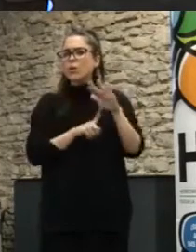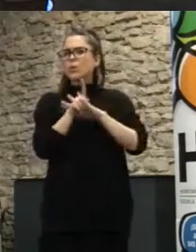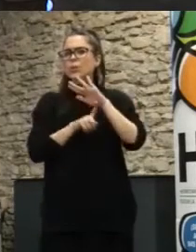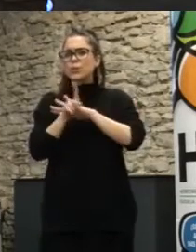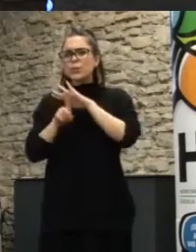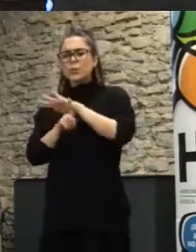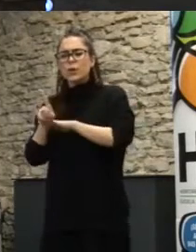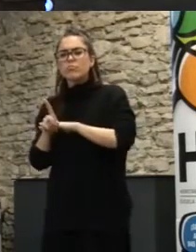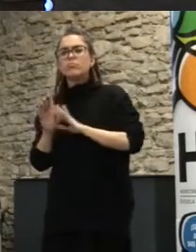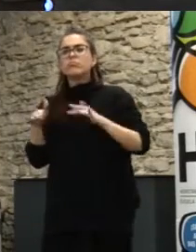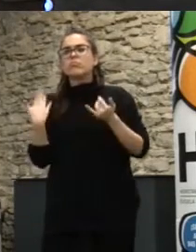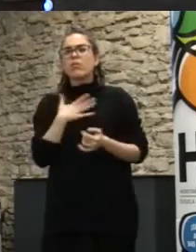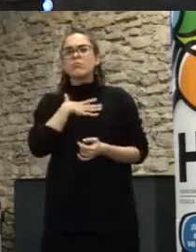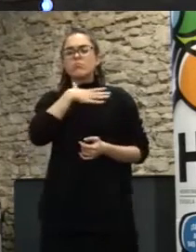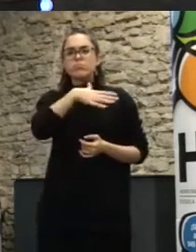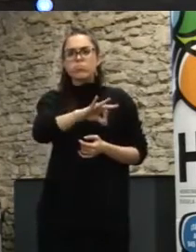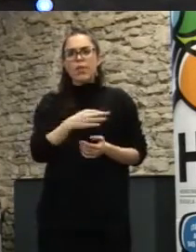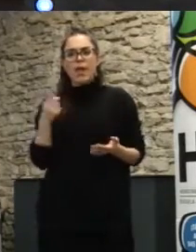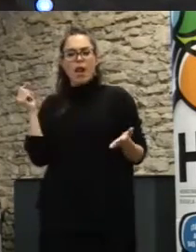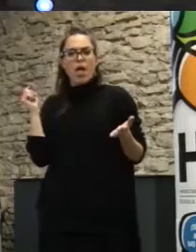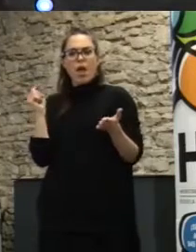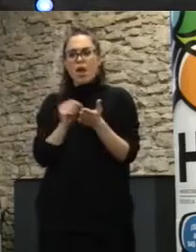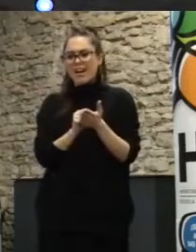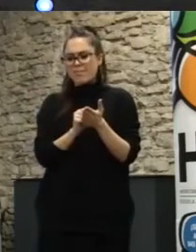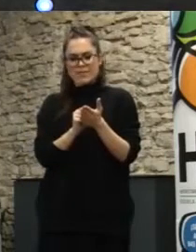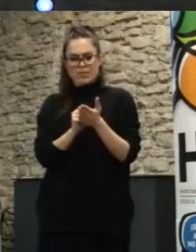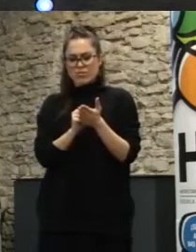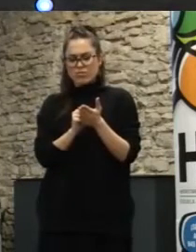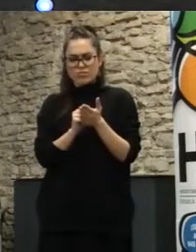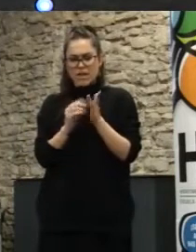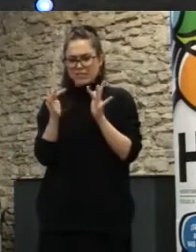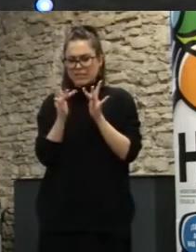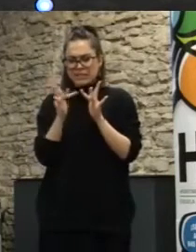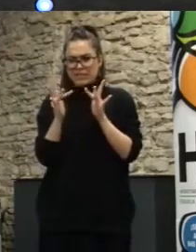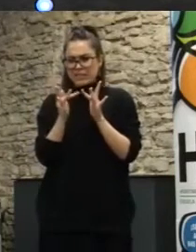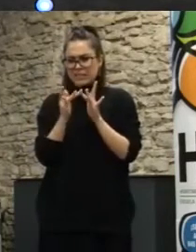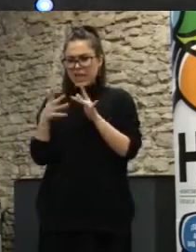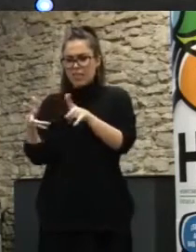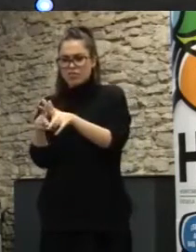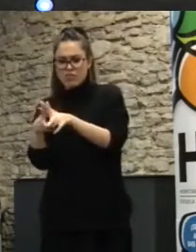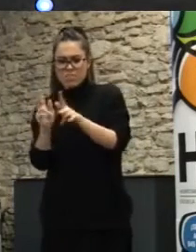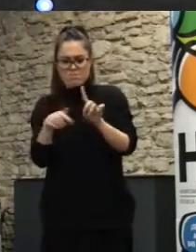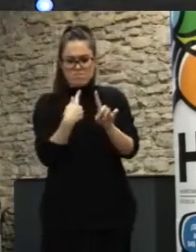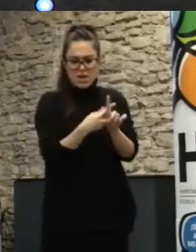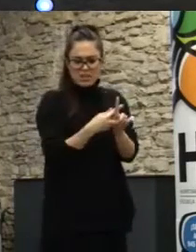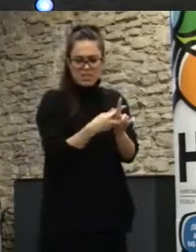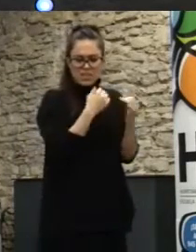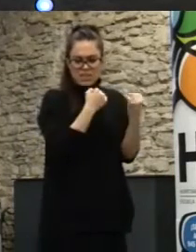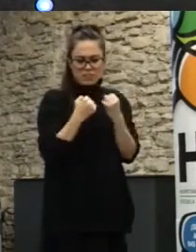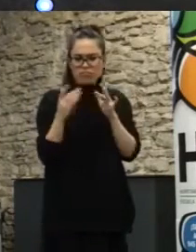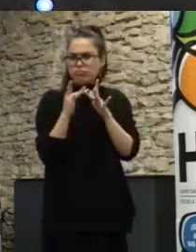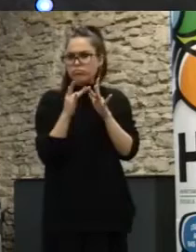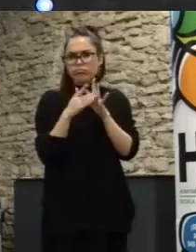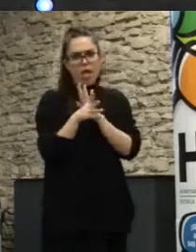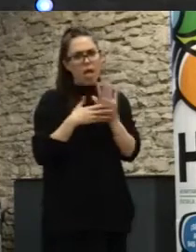canales más rápidos y más eficaces en la relación de las administraciones con la ciudadanía si subimos un peldaño